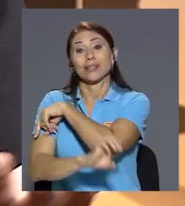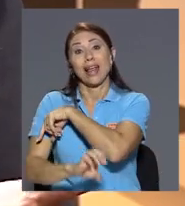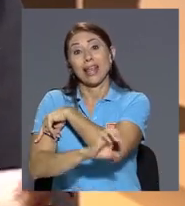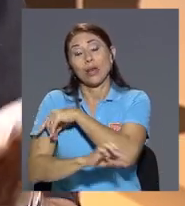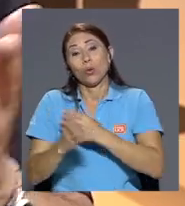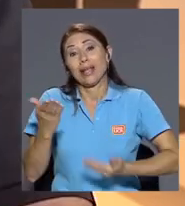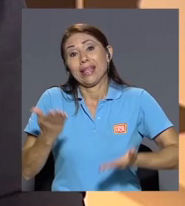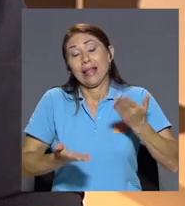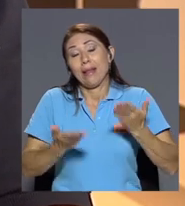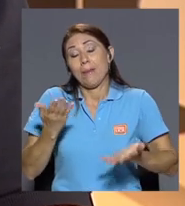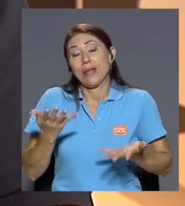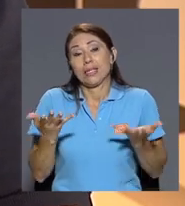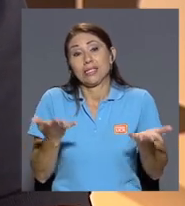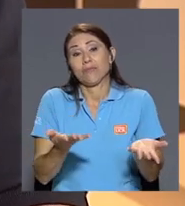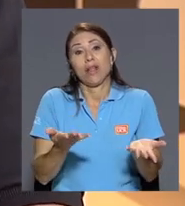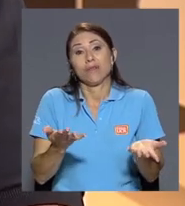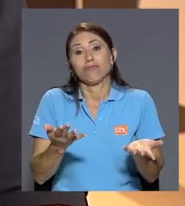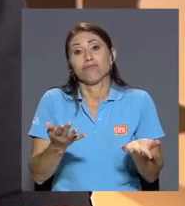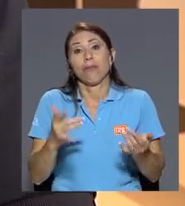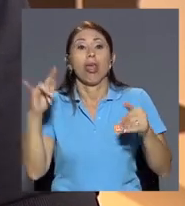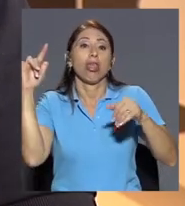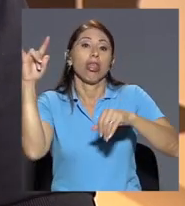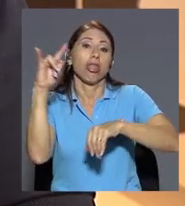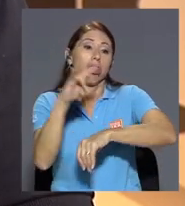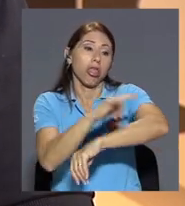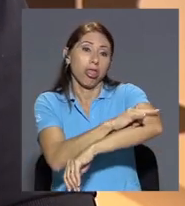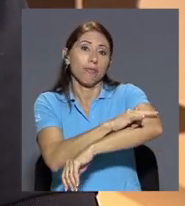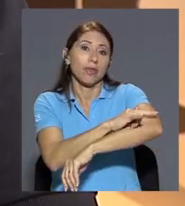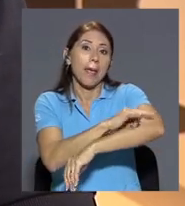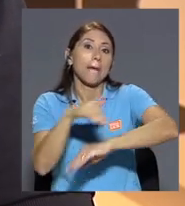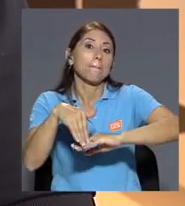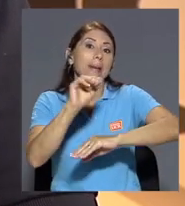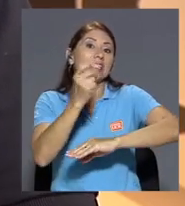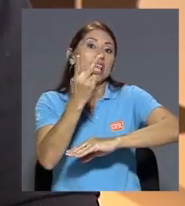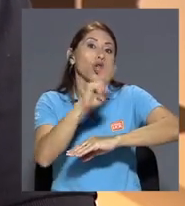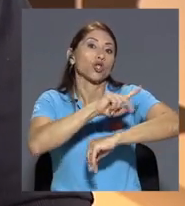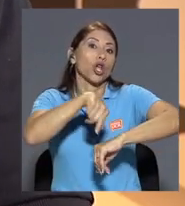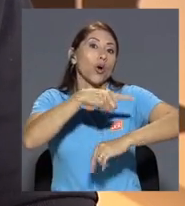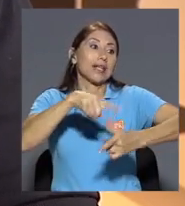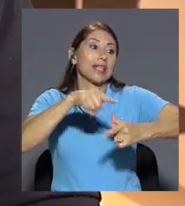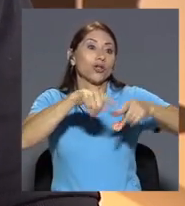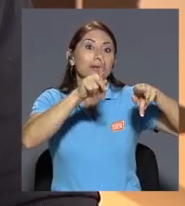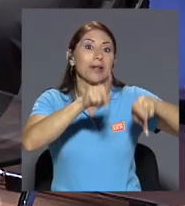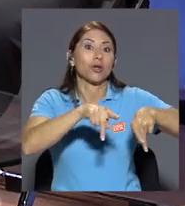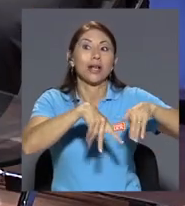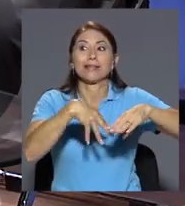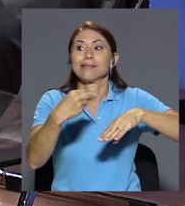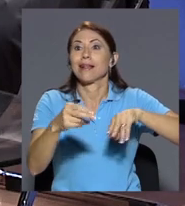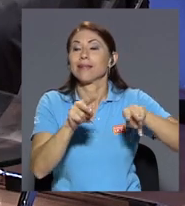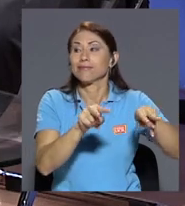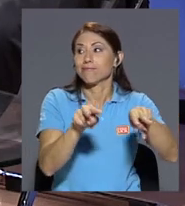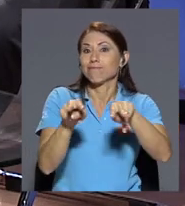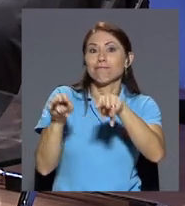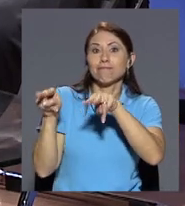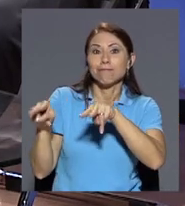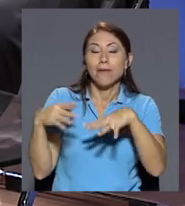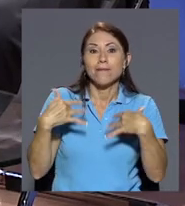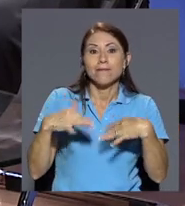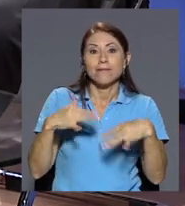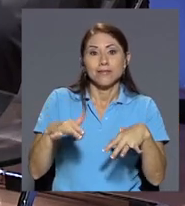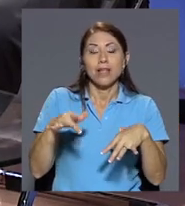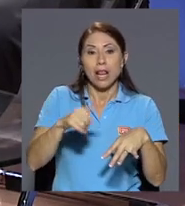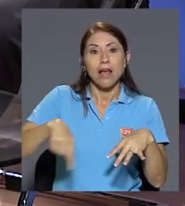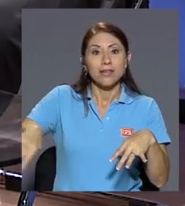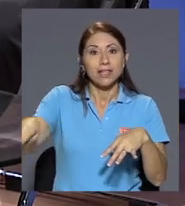una escala de más de 12 horas en el aeropuerto entonces la fascinación por la ciudad aeroportuaria que se